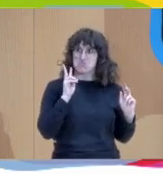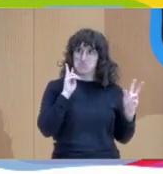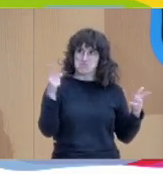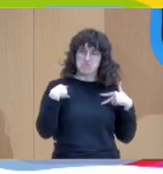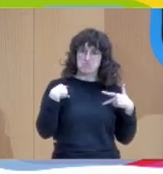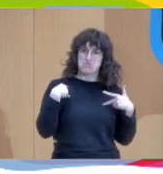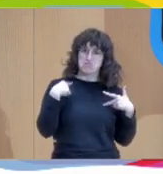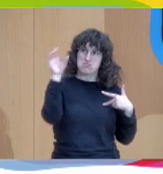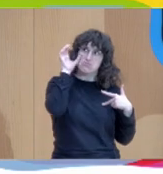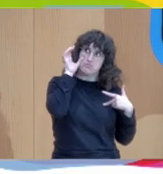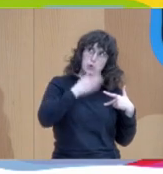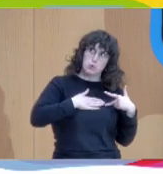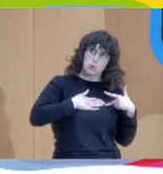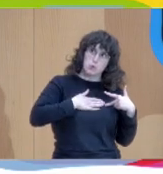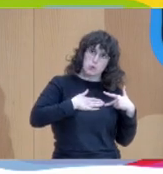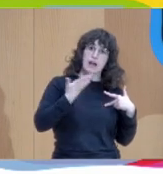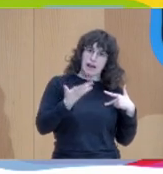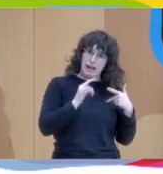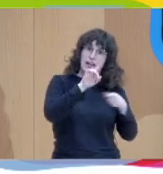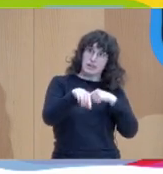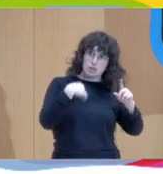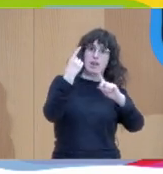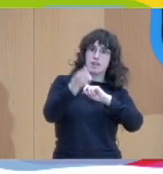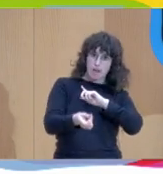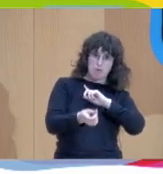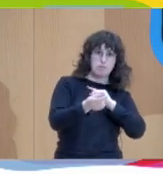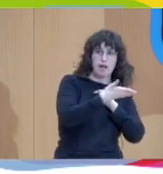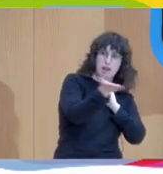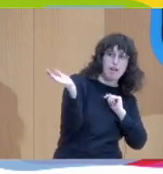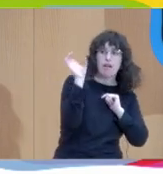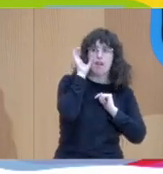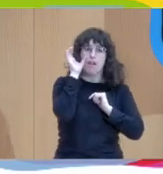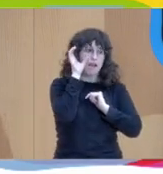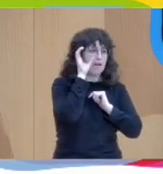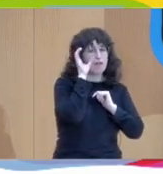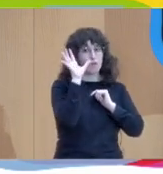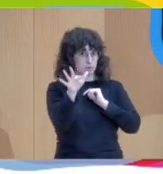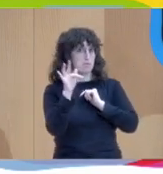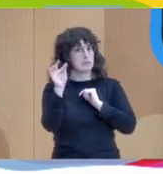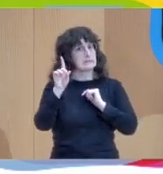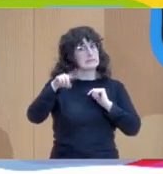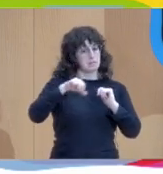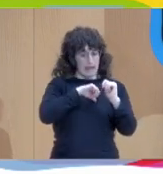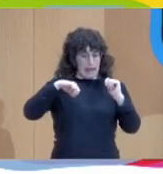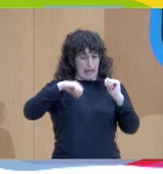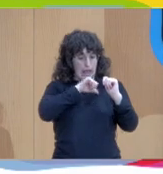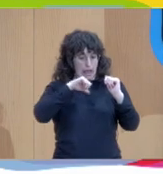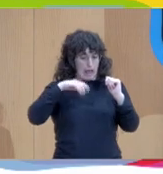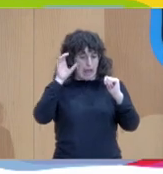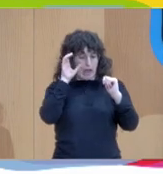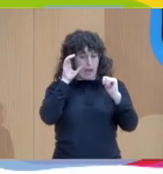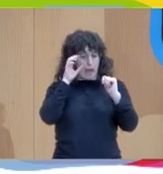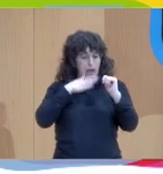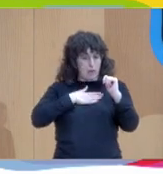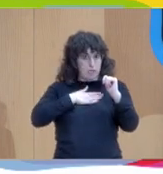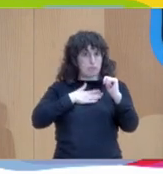y así escuchen y también se escuchen a sí mismas. Y descubran muchas cosas nuevas por el camino. También me parece